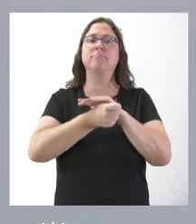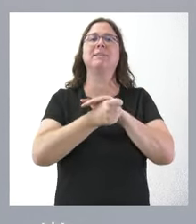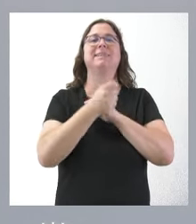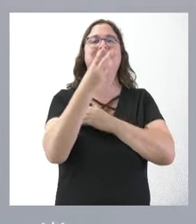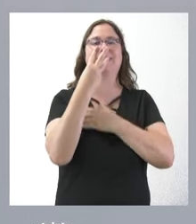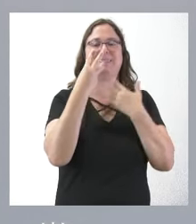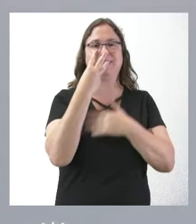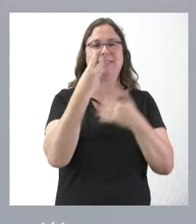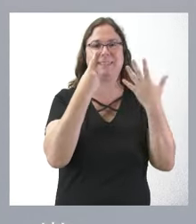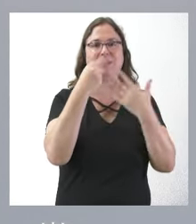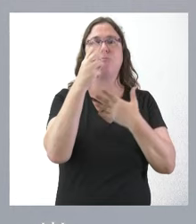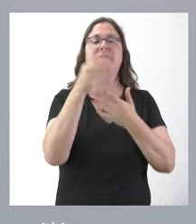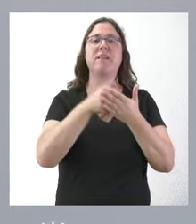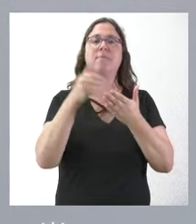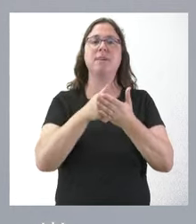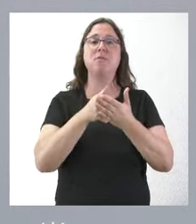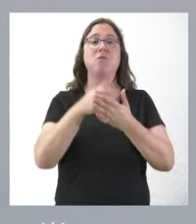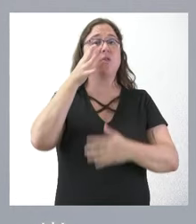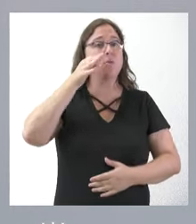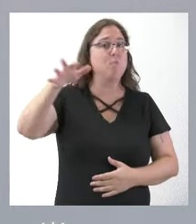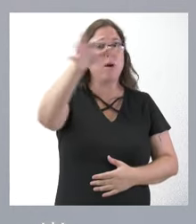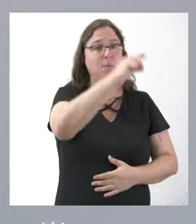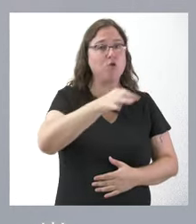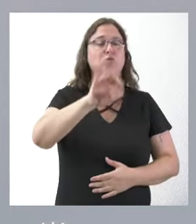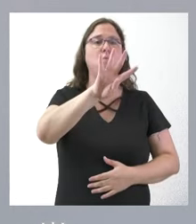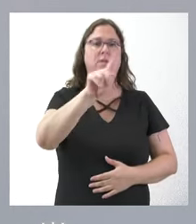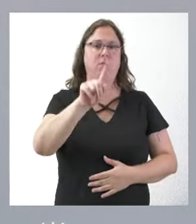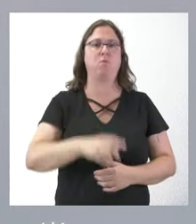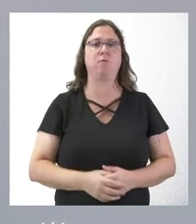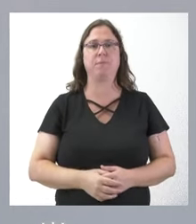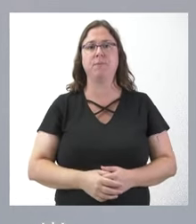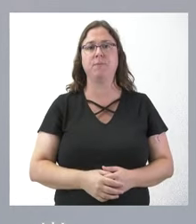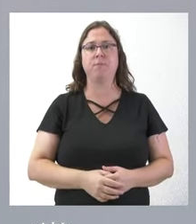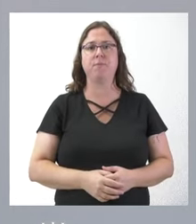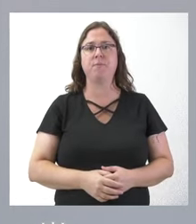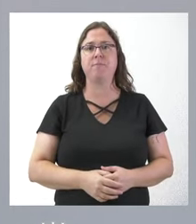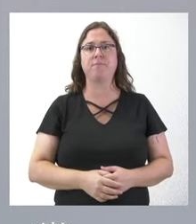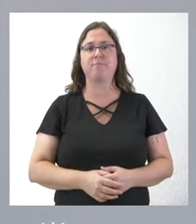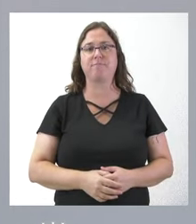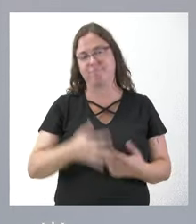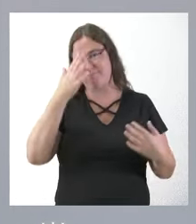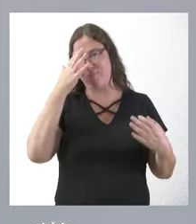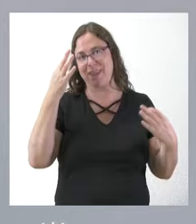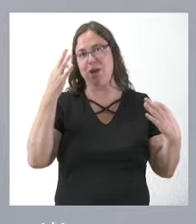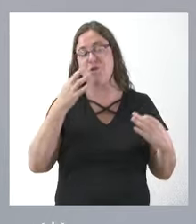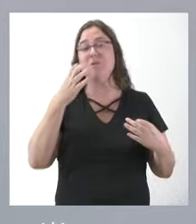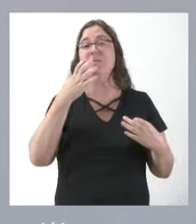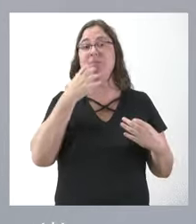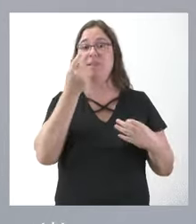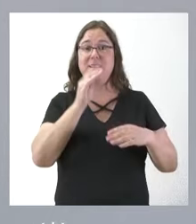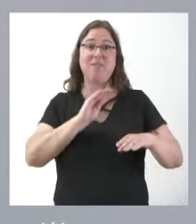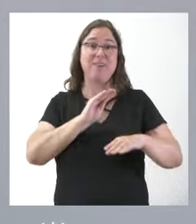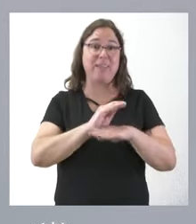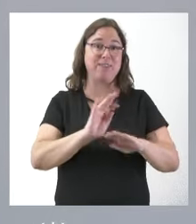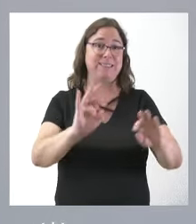de euros, se presta servicio a 41 localidades. Es evidente que, si la financiación fuera